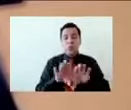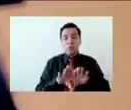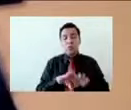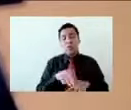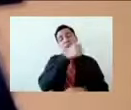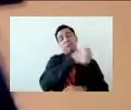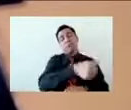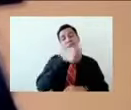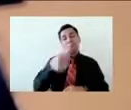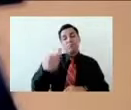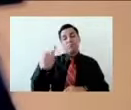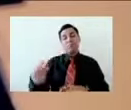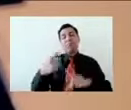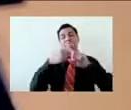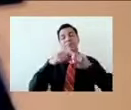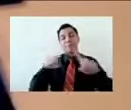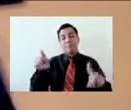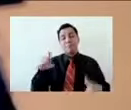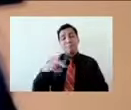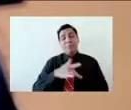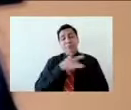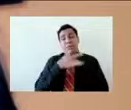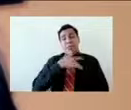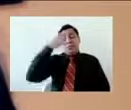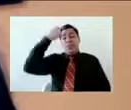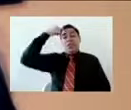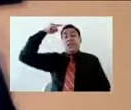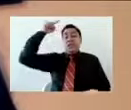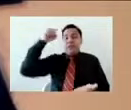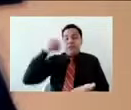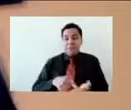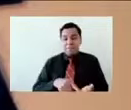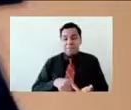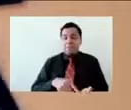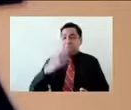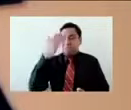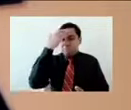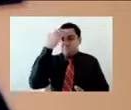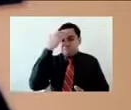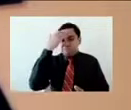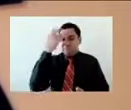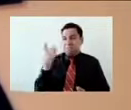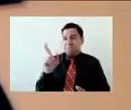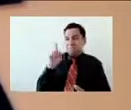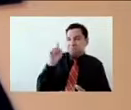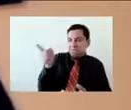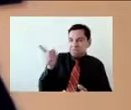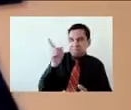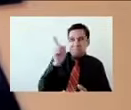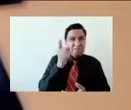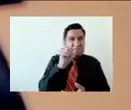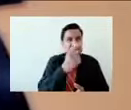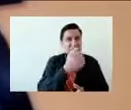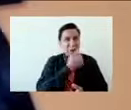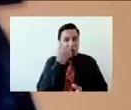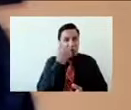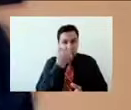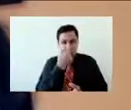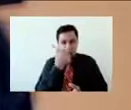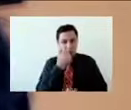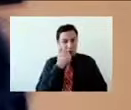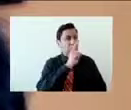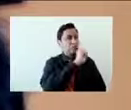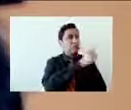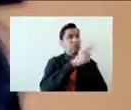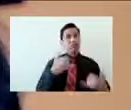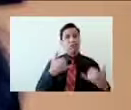Y me parece que conocer las afectaciones de la otra edad, en este caso de nuestras, de nuestros jóvenes, de